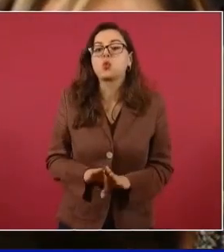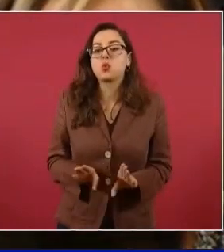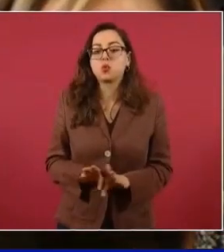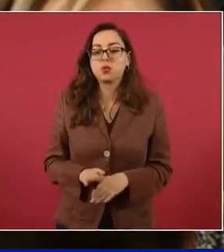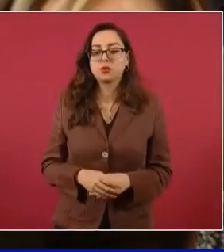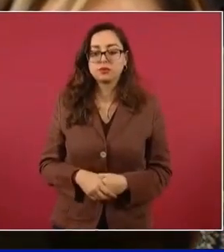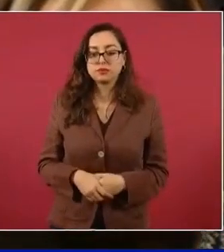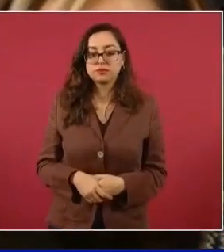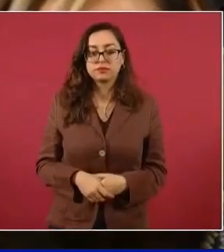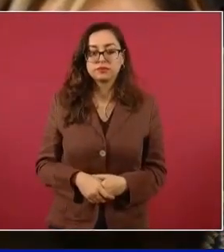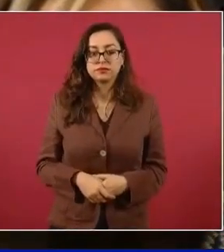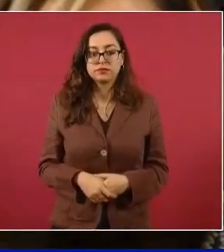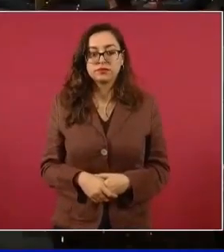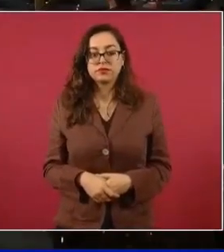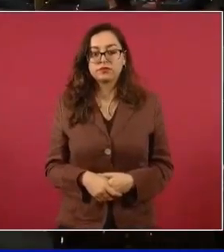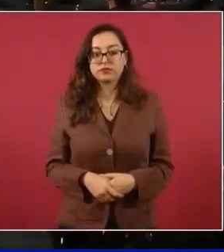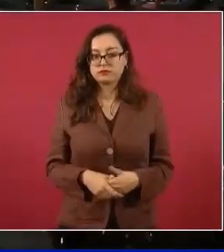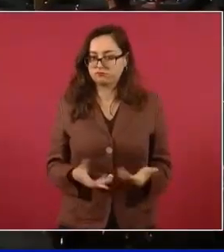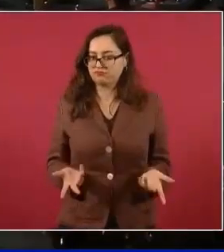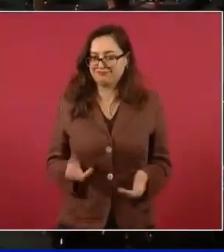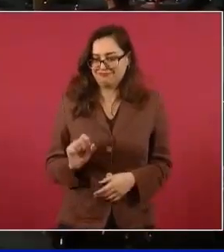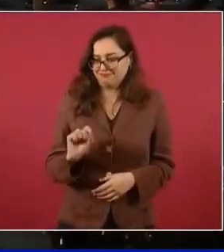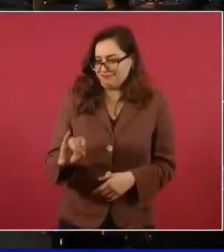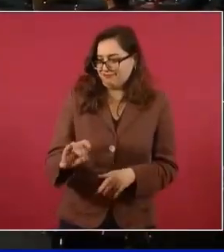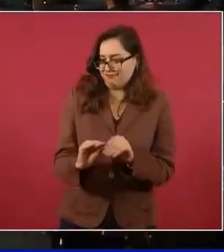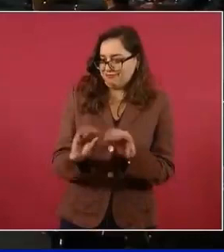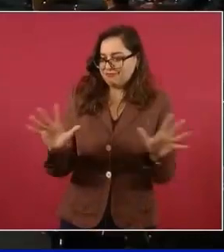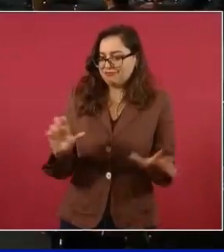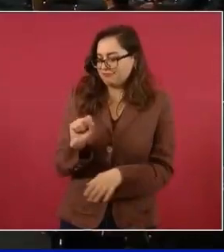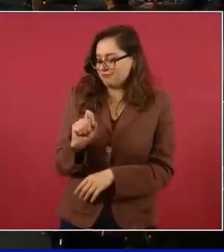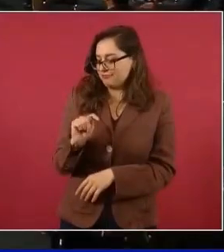por parte de la Secretaría de Trabajo? Claro que sí.